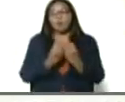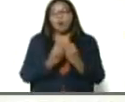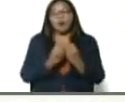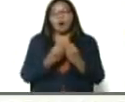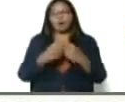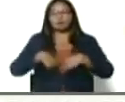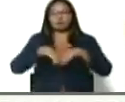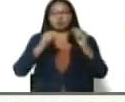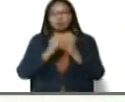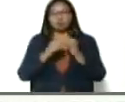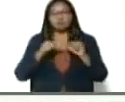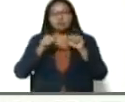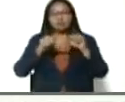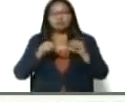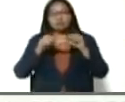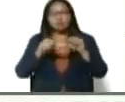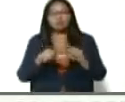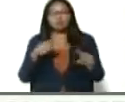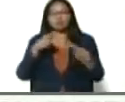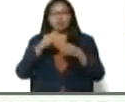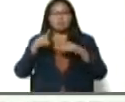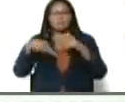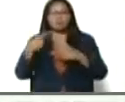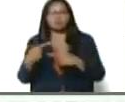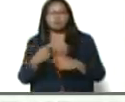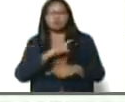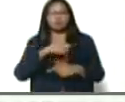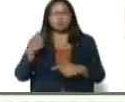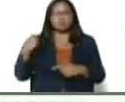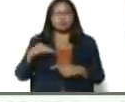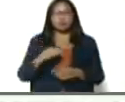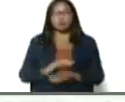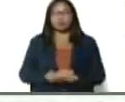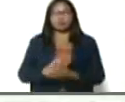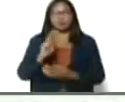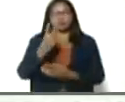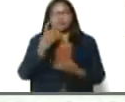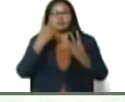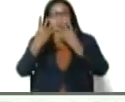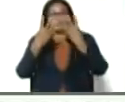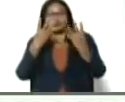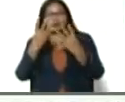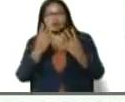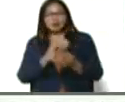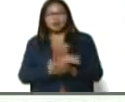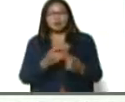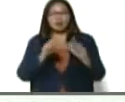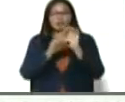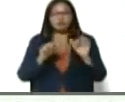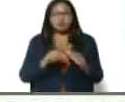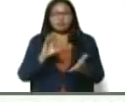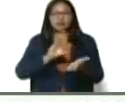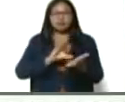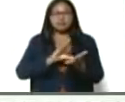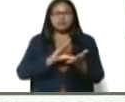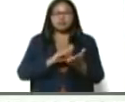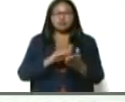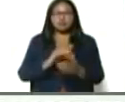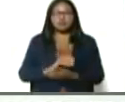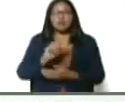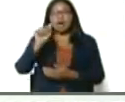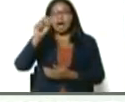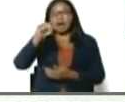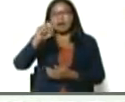Marcano, seguimos avanzando, próximamente, tendremos, la tercera feria agropecuaria, desde la zona centro, en la ciudad de Anaco,